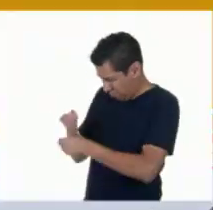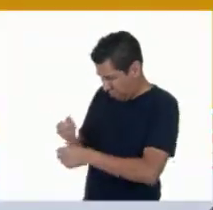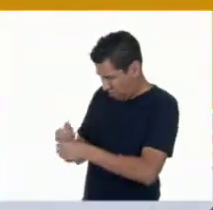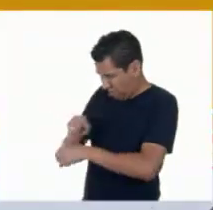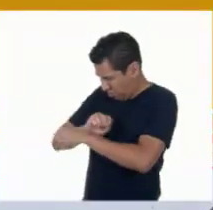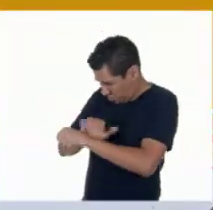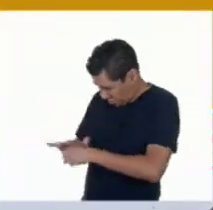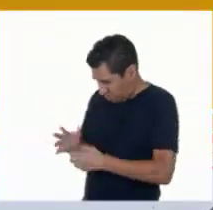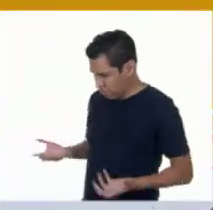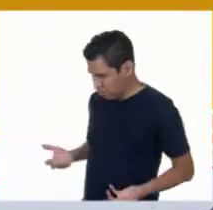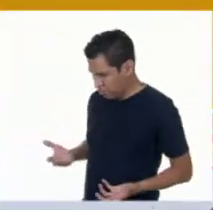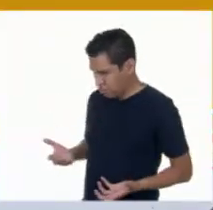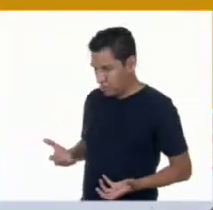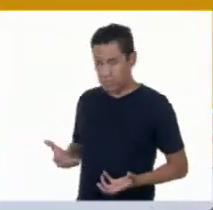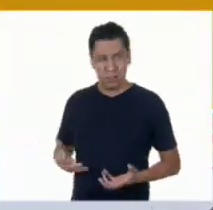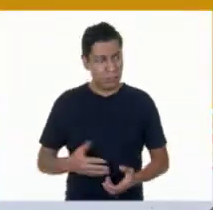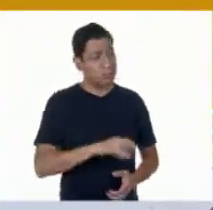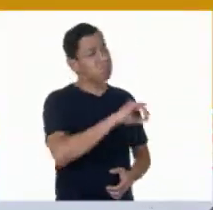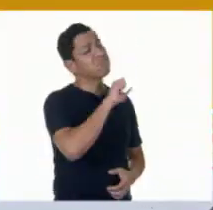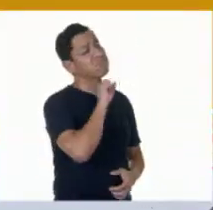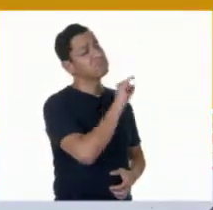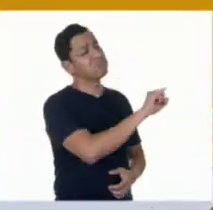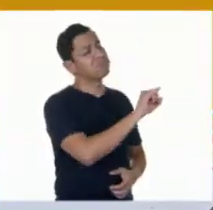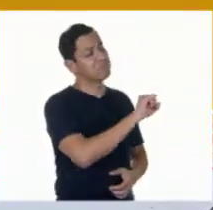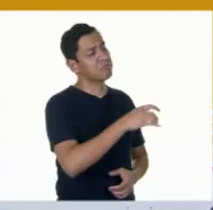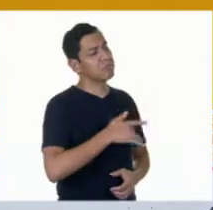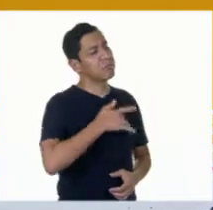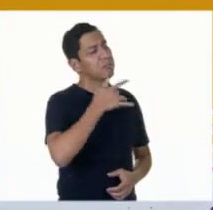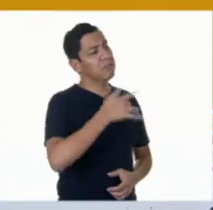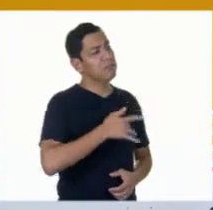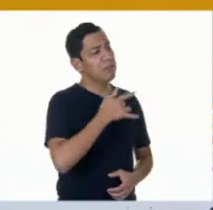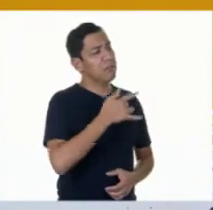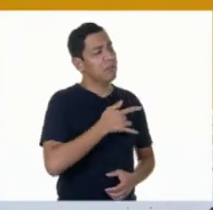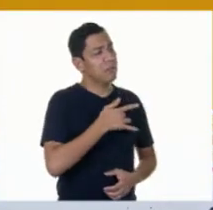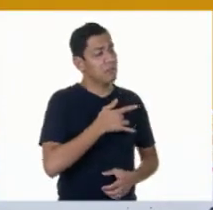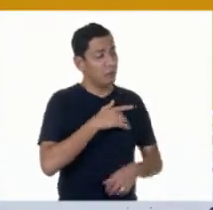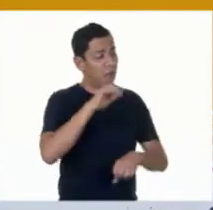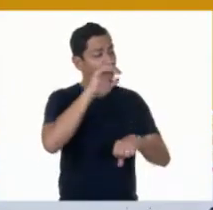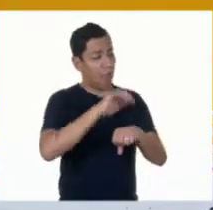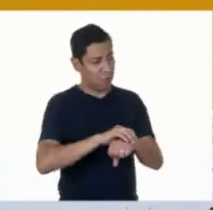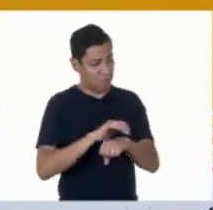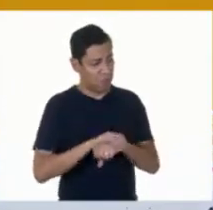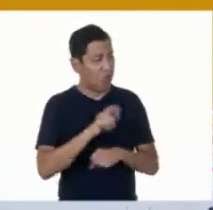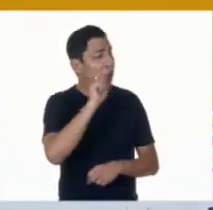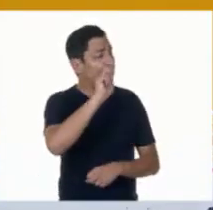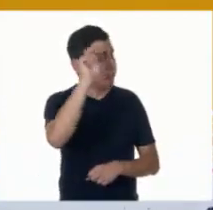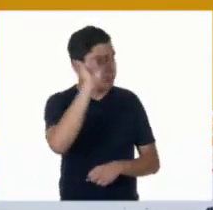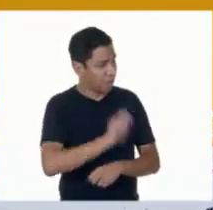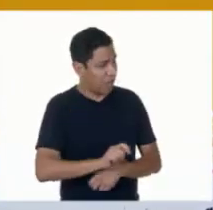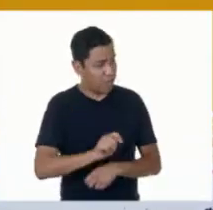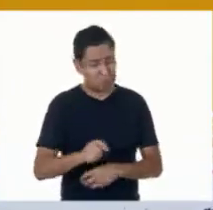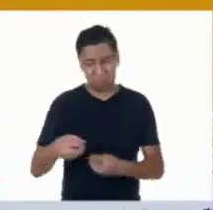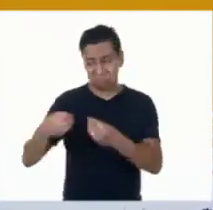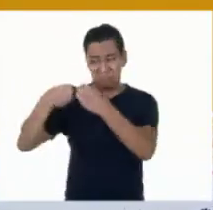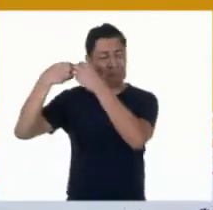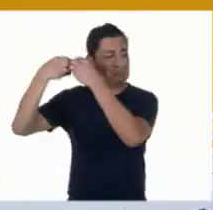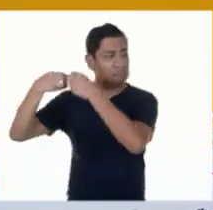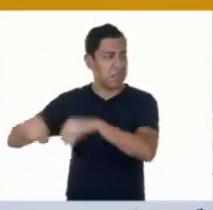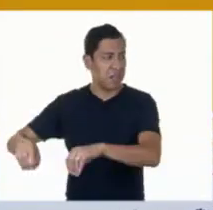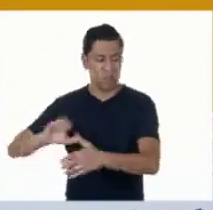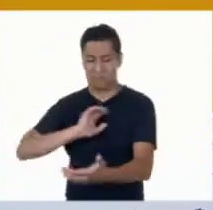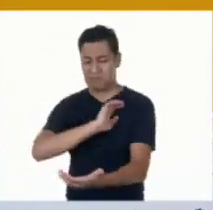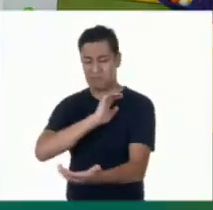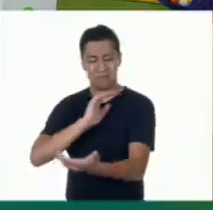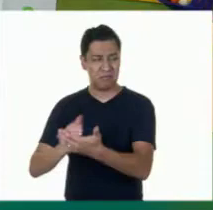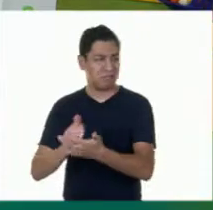¿Y sabes qué? ¿Qué? Siento como si se hubiera terminado mi amistad con mis compañeras y compañeros. Como